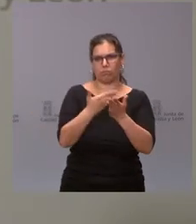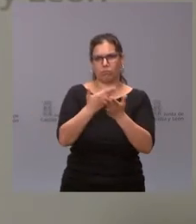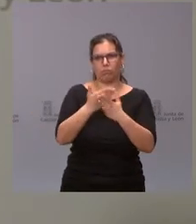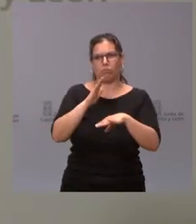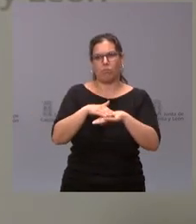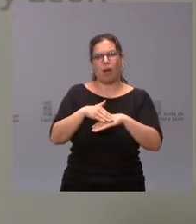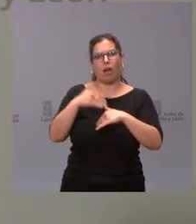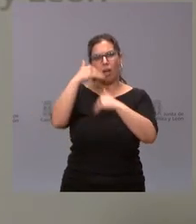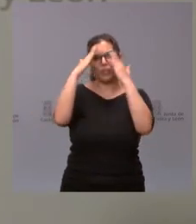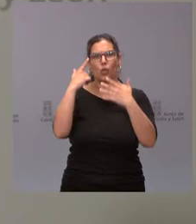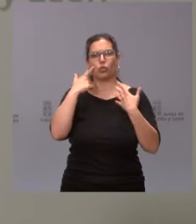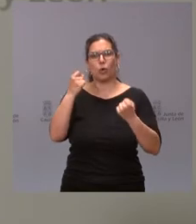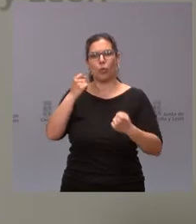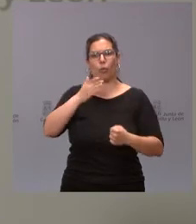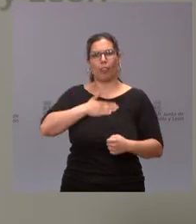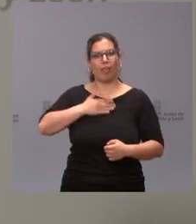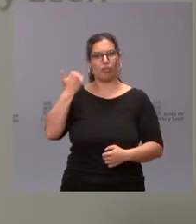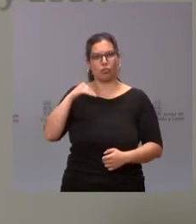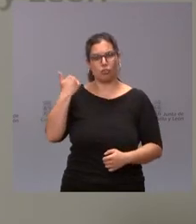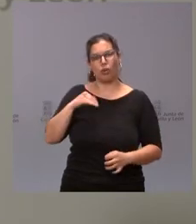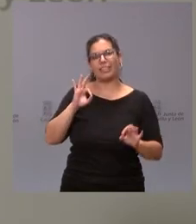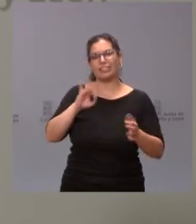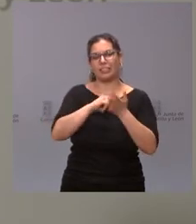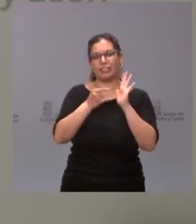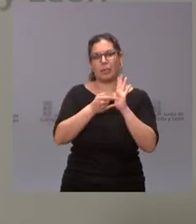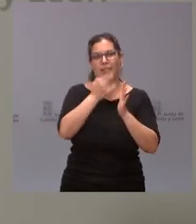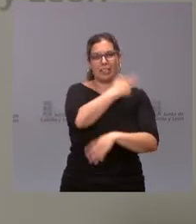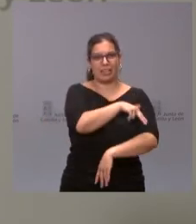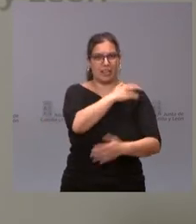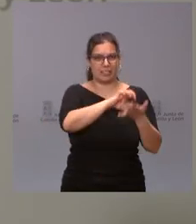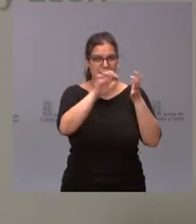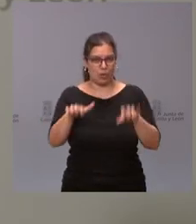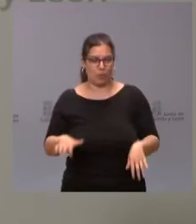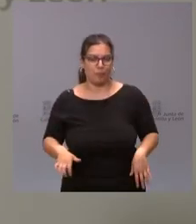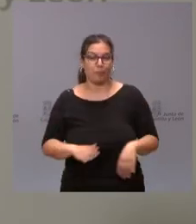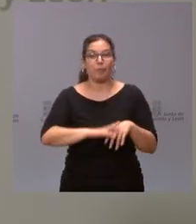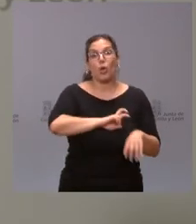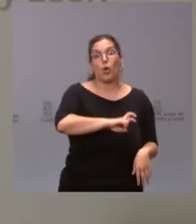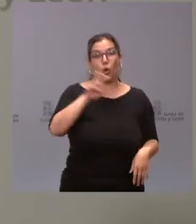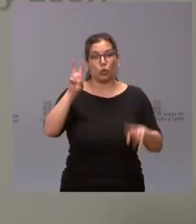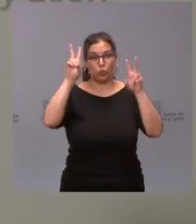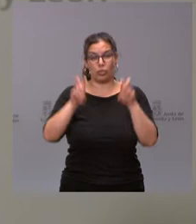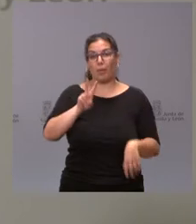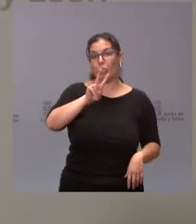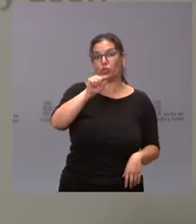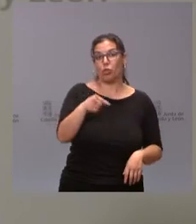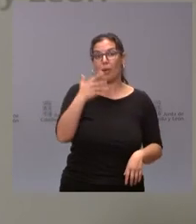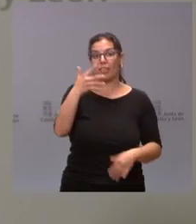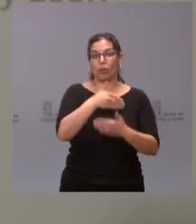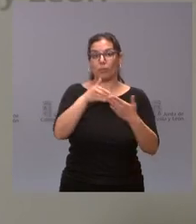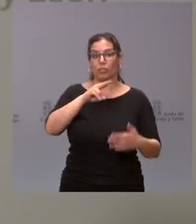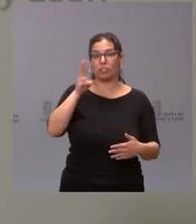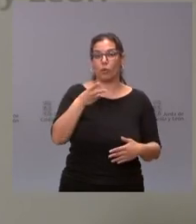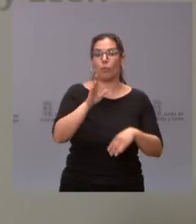de los sorianos y con el sistema sanitario de Castilla y León. En otro orden de cosas, 2,5 millones de euros para la habilitación de un